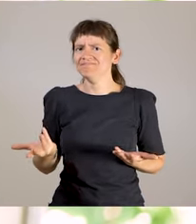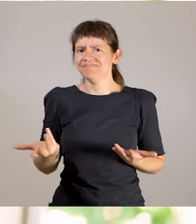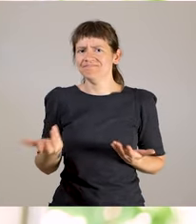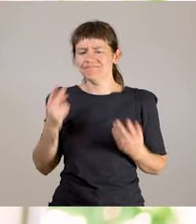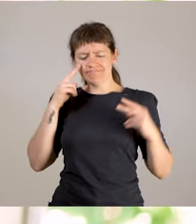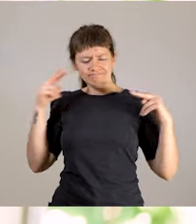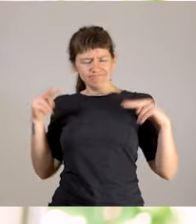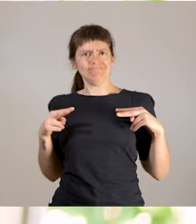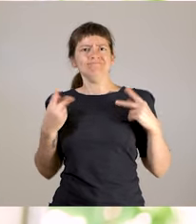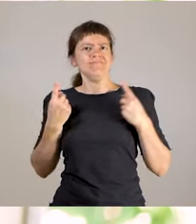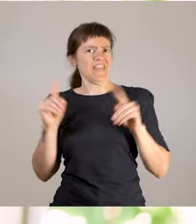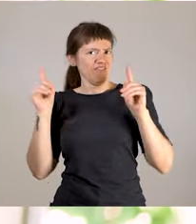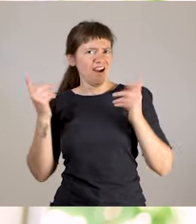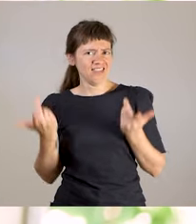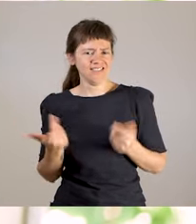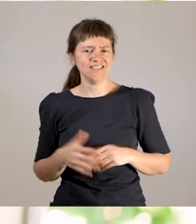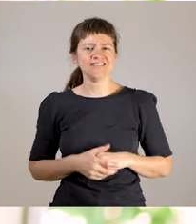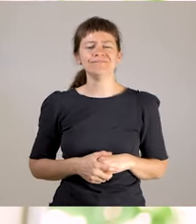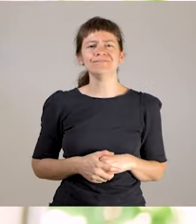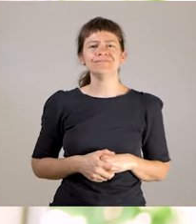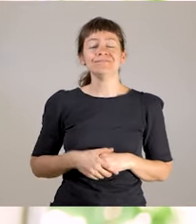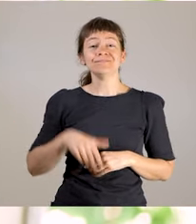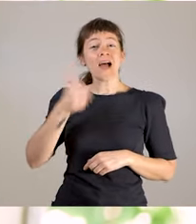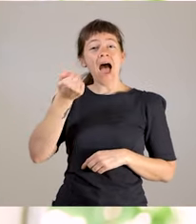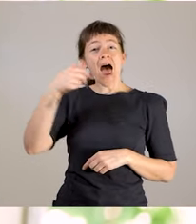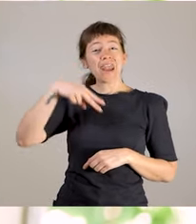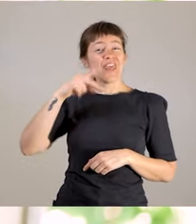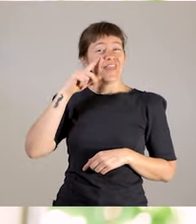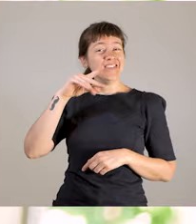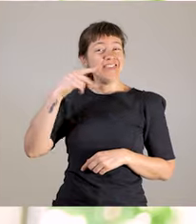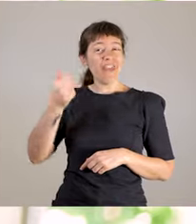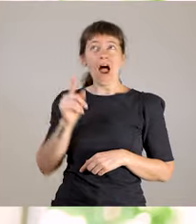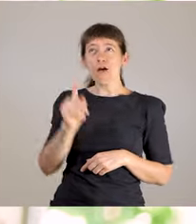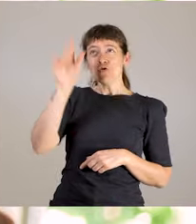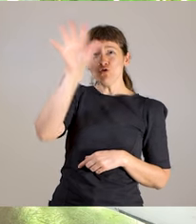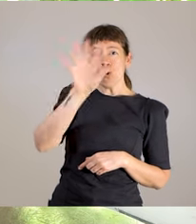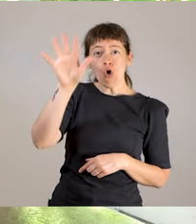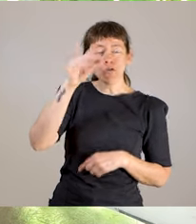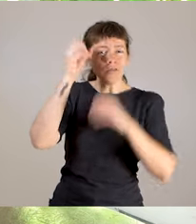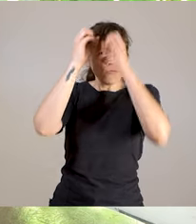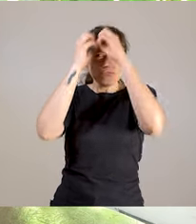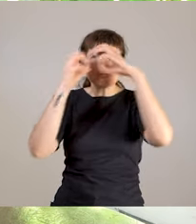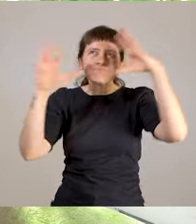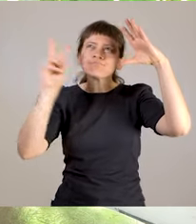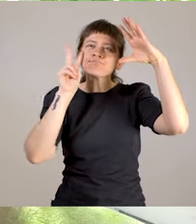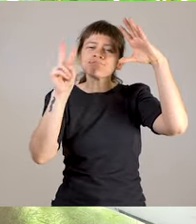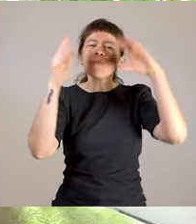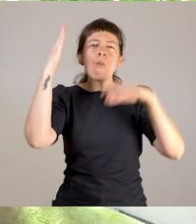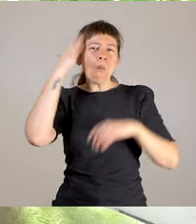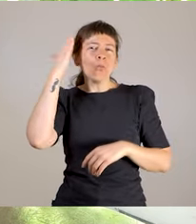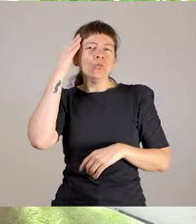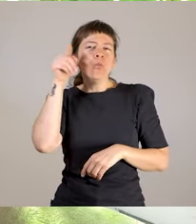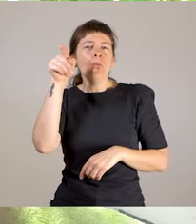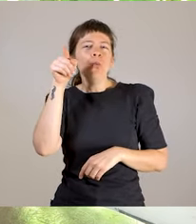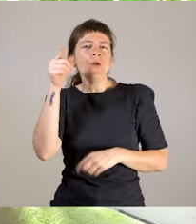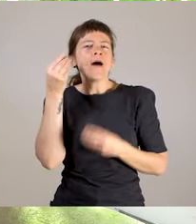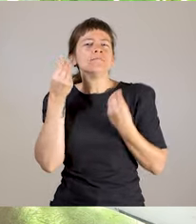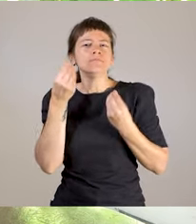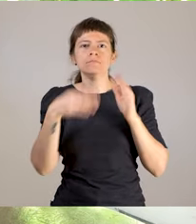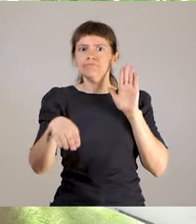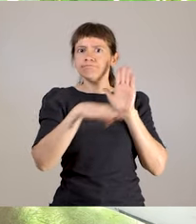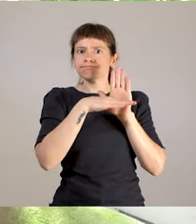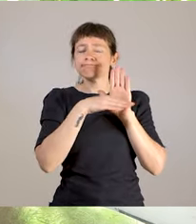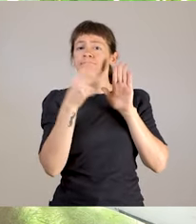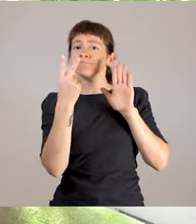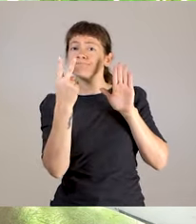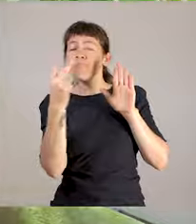la dualidad, el hombre y la mujer, era como uno de los principios. ¿La mujer realmente está en un plano de igualdad